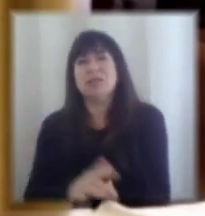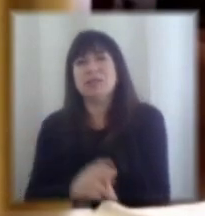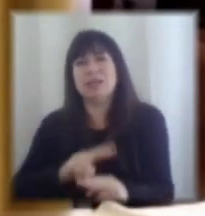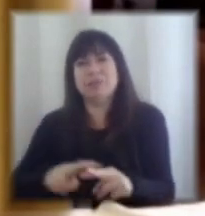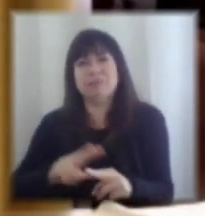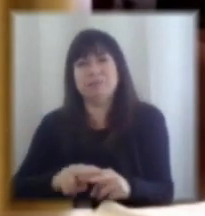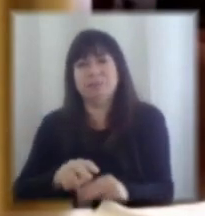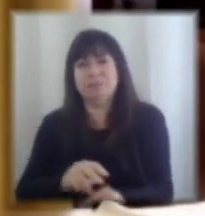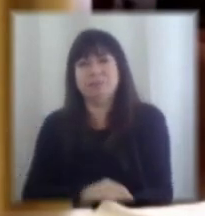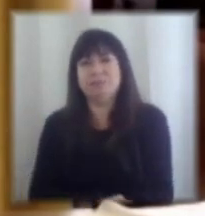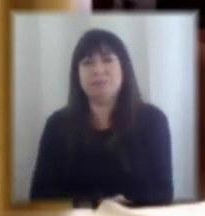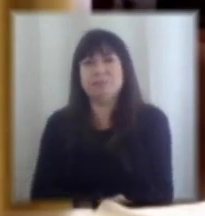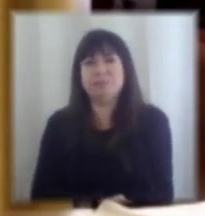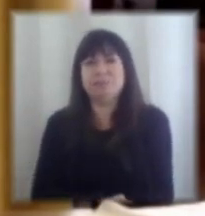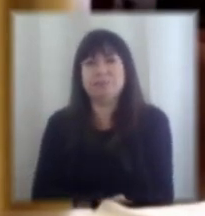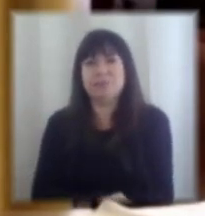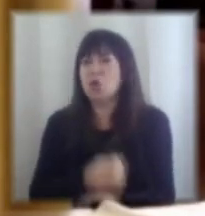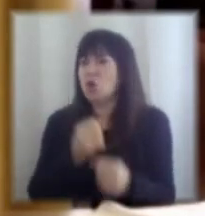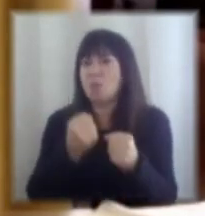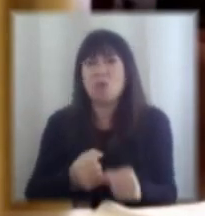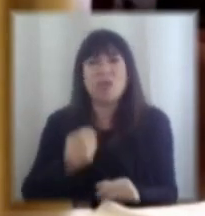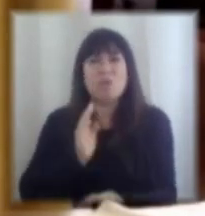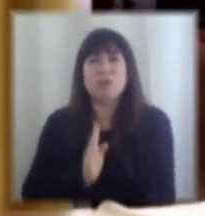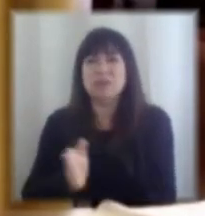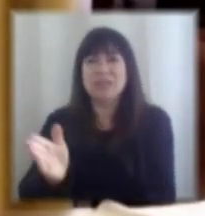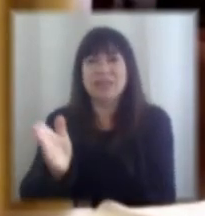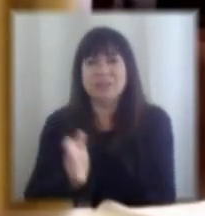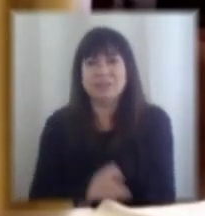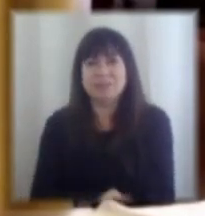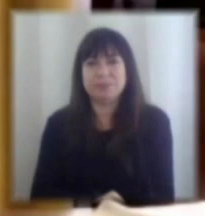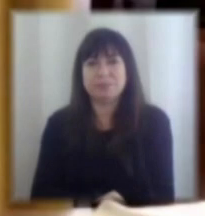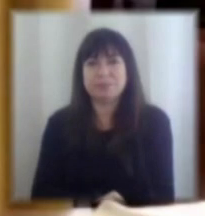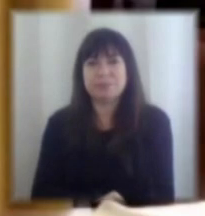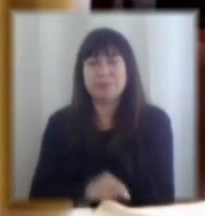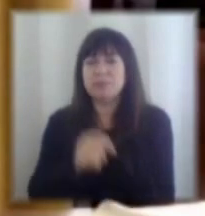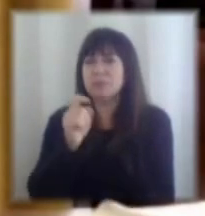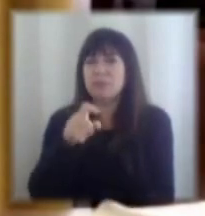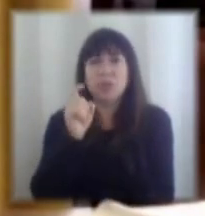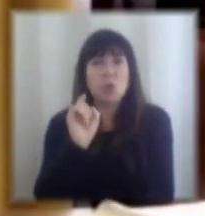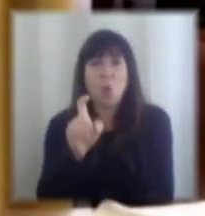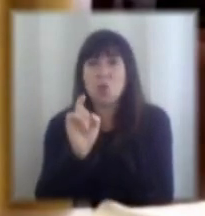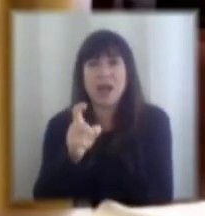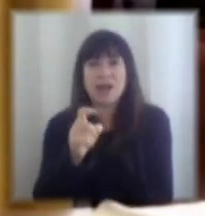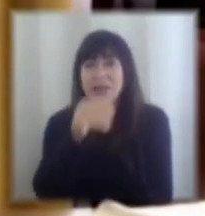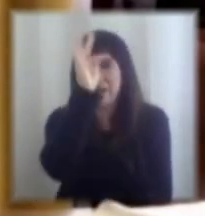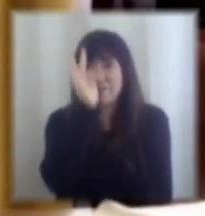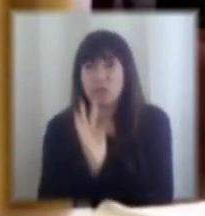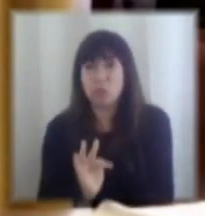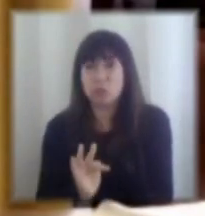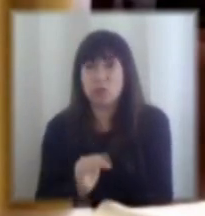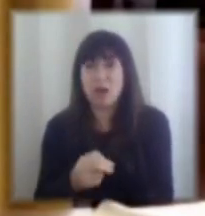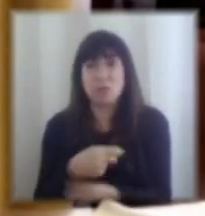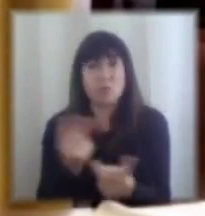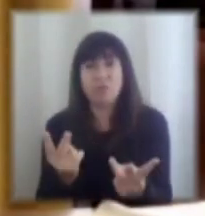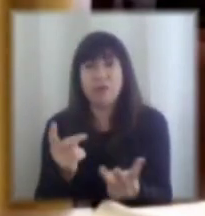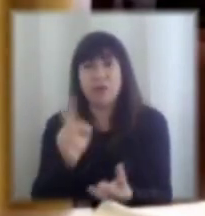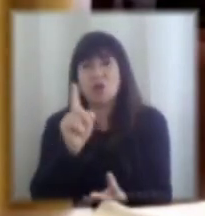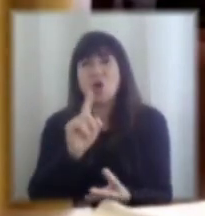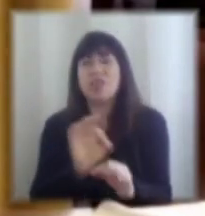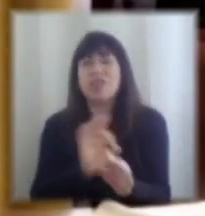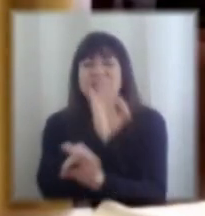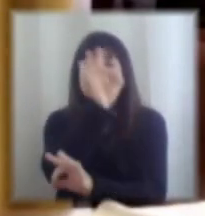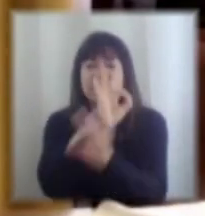no podemos seguir así y esto no es una crítica a los funcionarios para nada tiene que ver con nuestro diseño